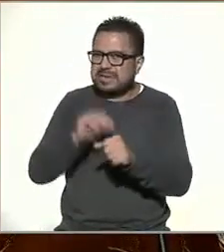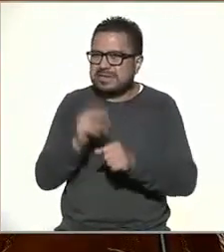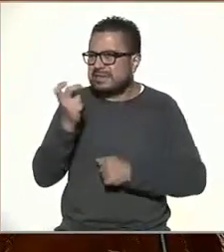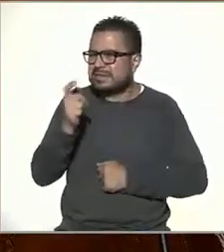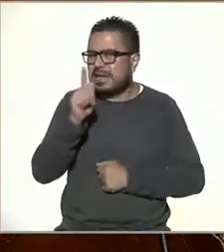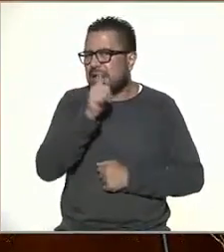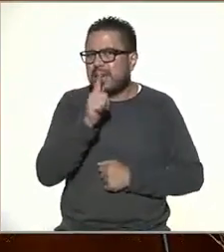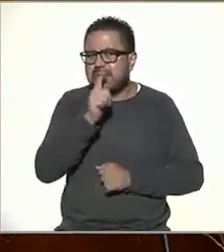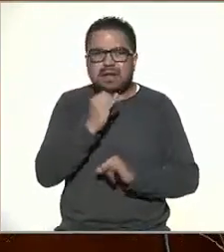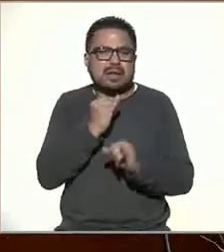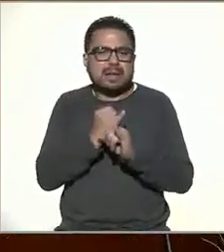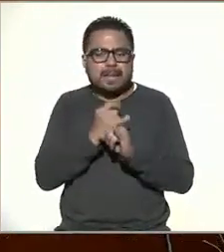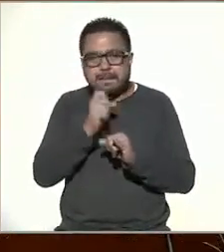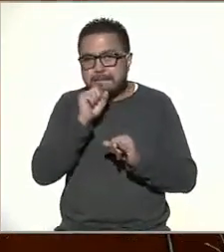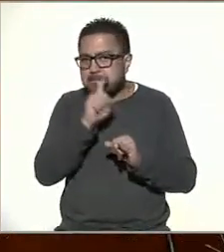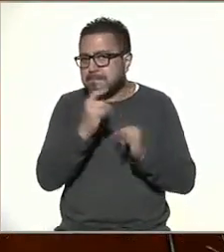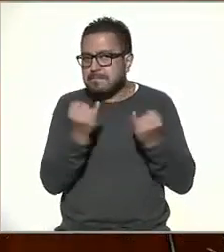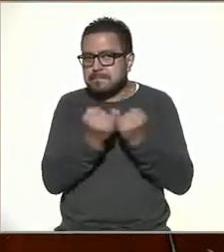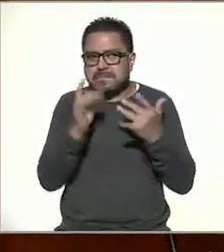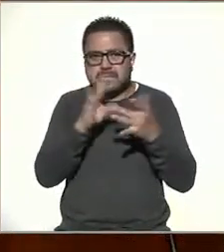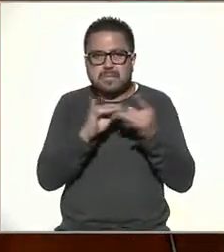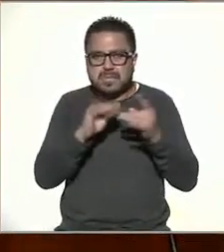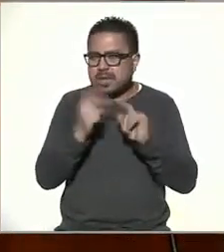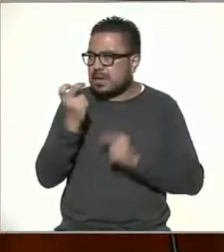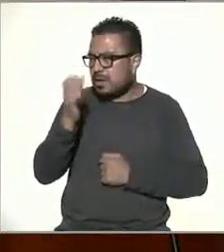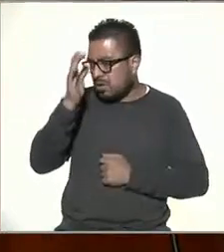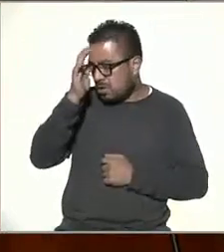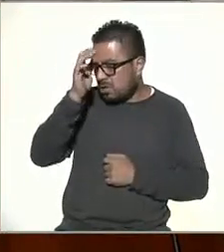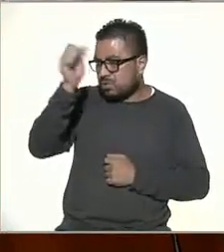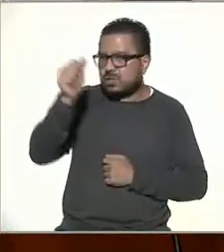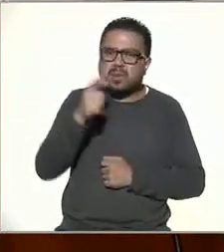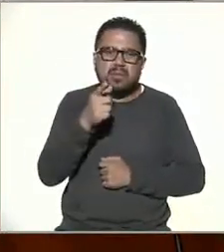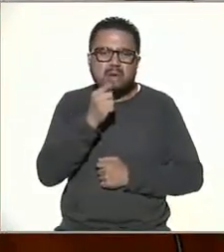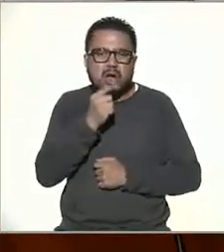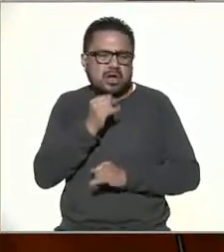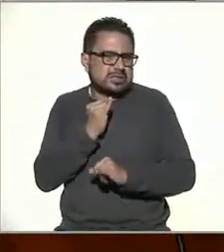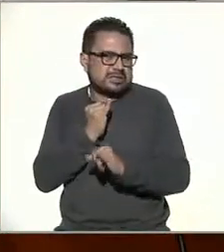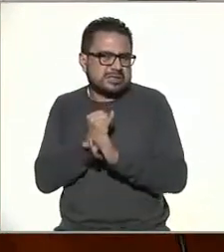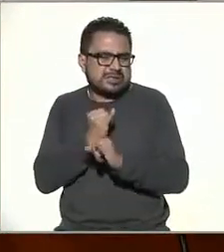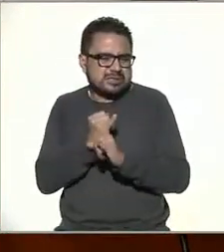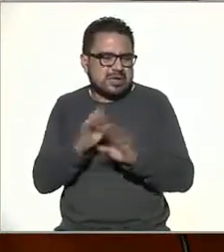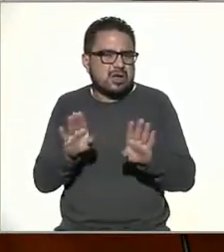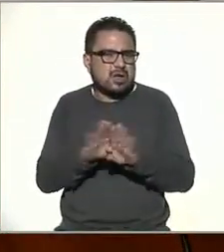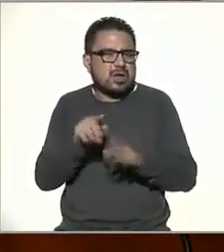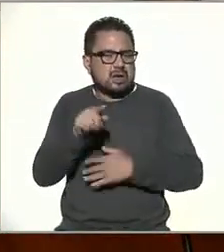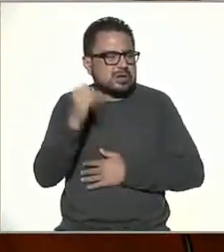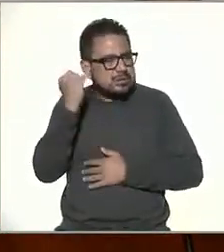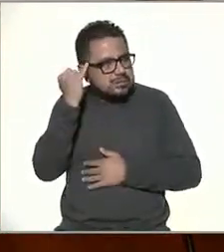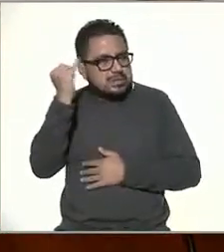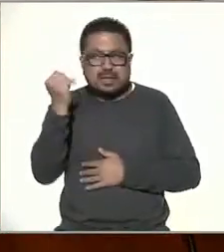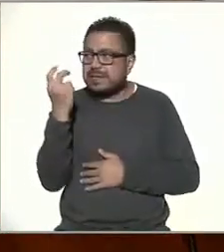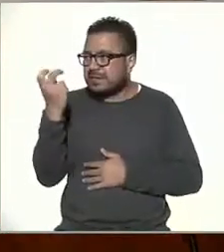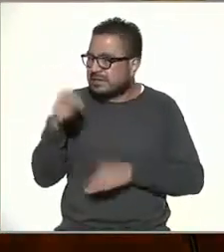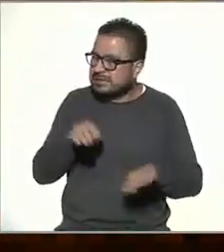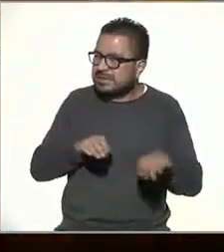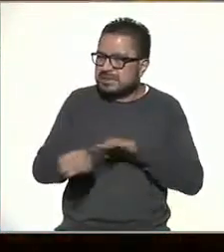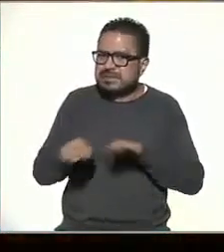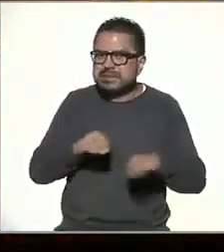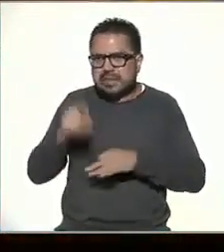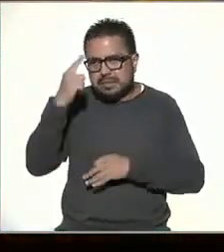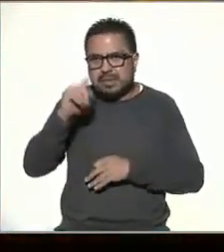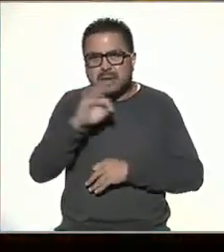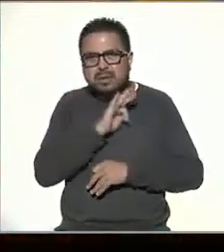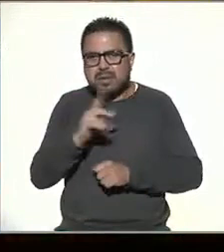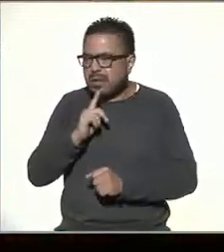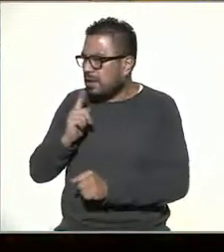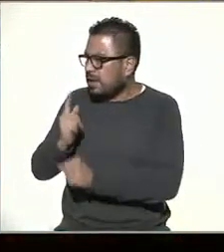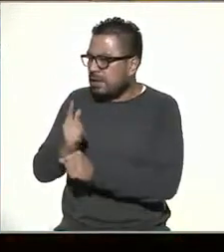internet también nos lleva a hablar de este concepto policía cibernética ¿no? como te los imaginas pues ahí están trabajando para poder